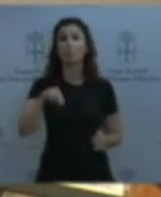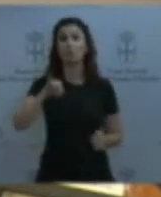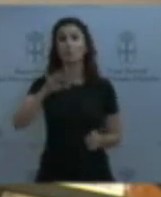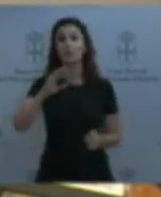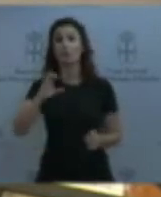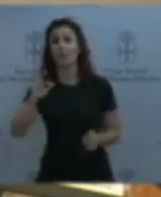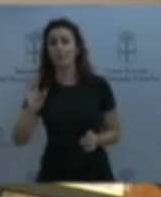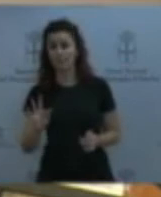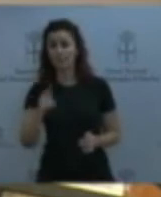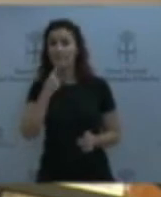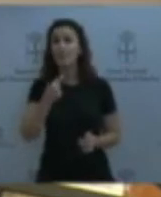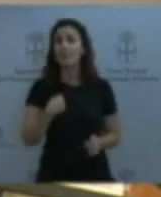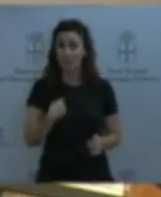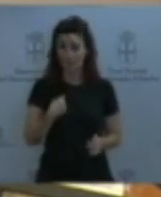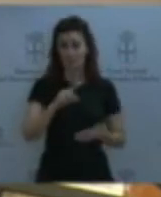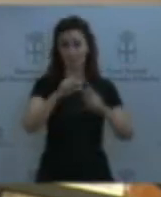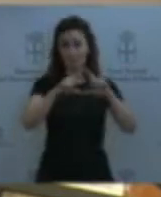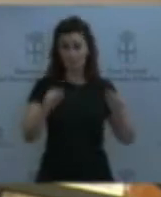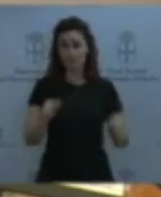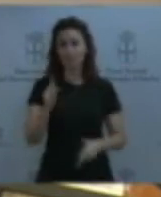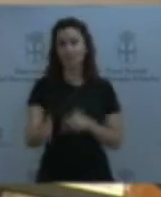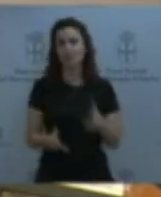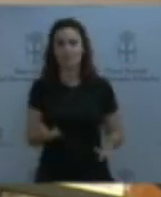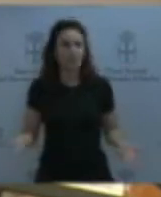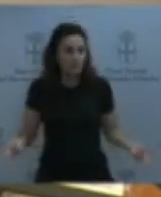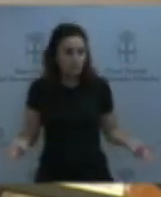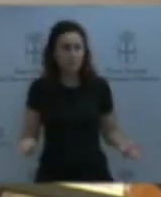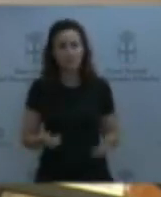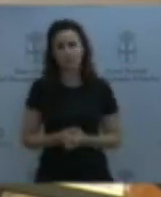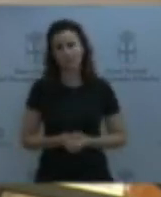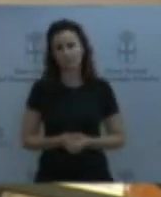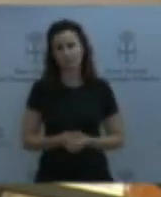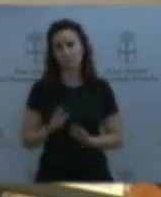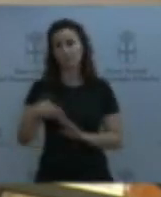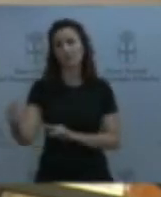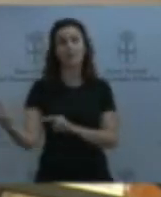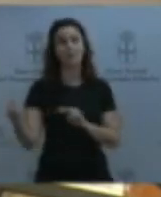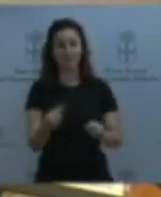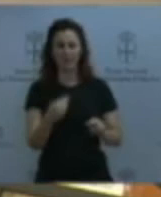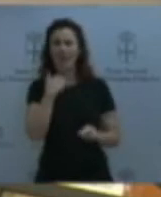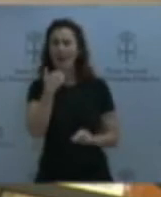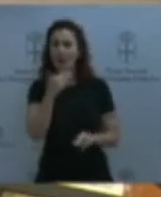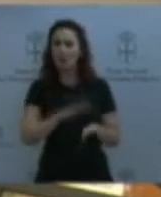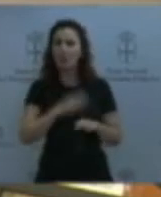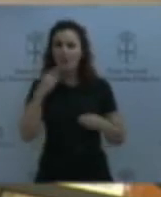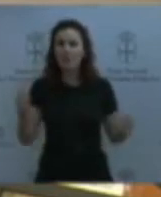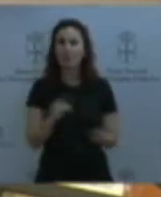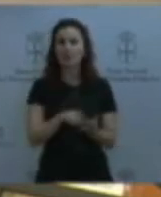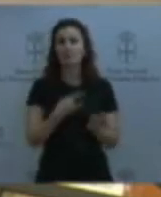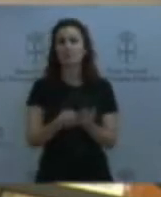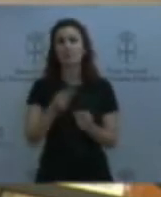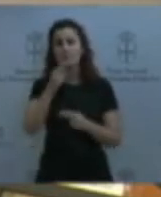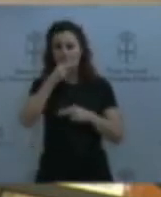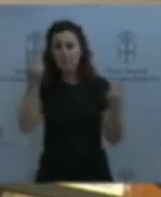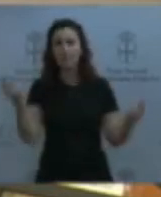Algo servirán los informes externos. Ya le digo, para mejorar un sistema público no se trata de denostar un sistema